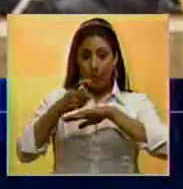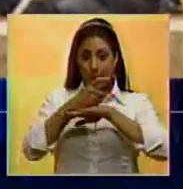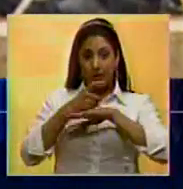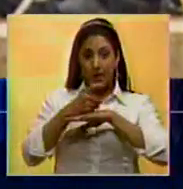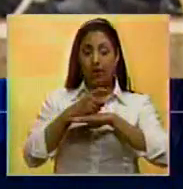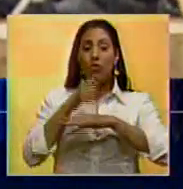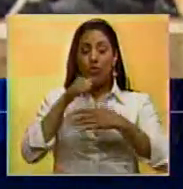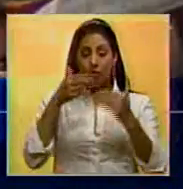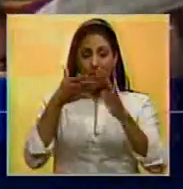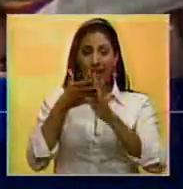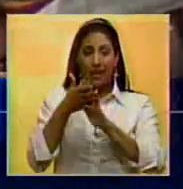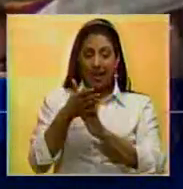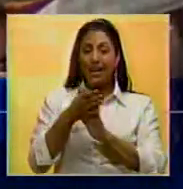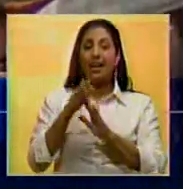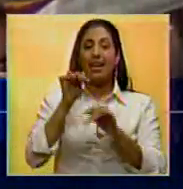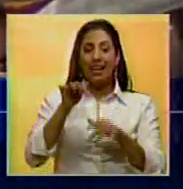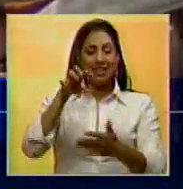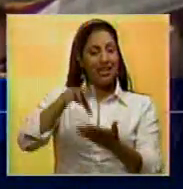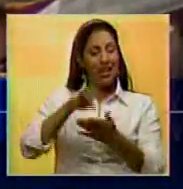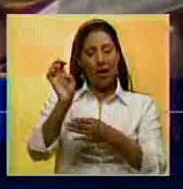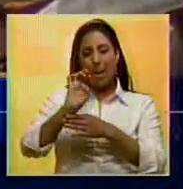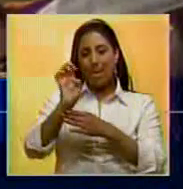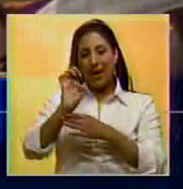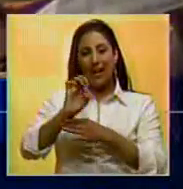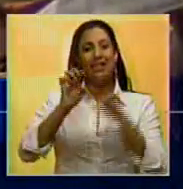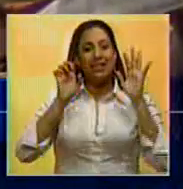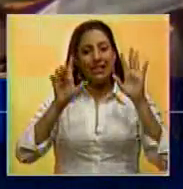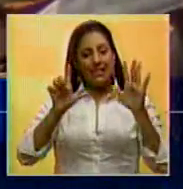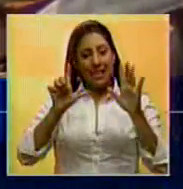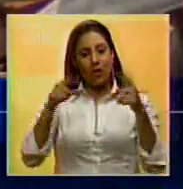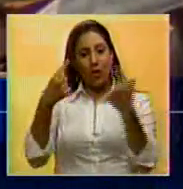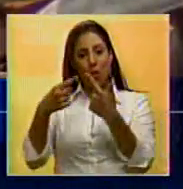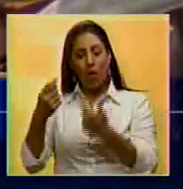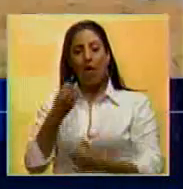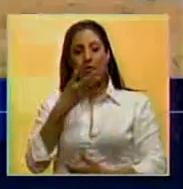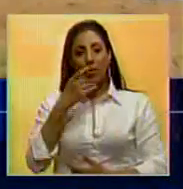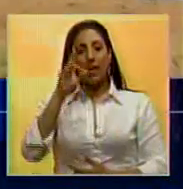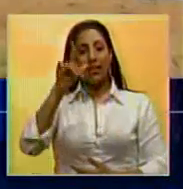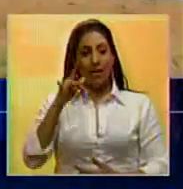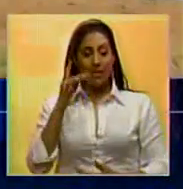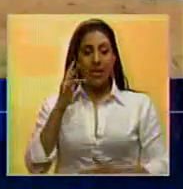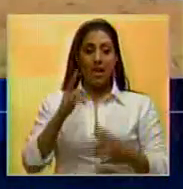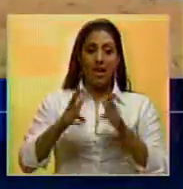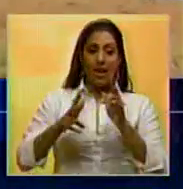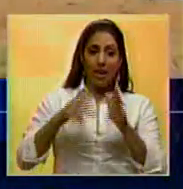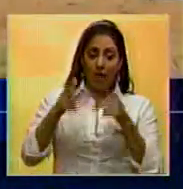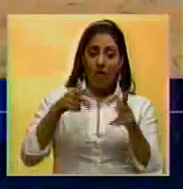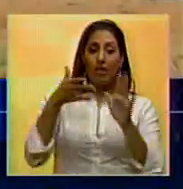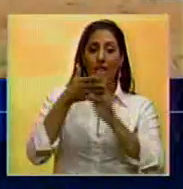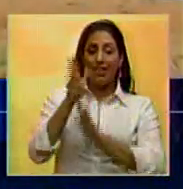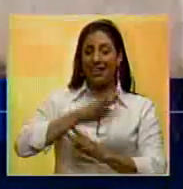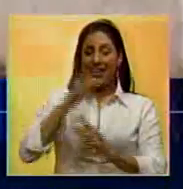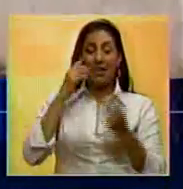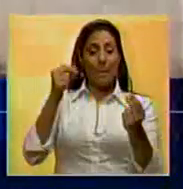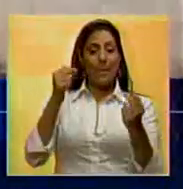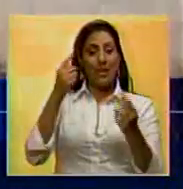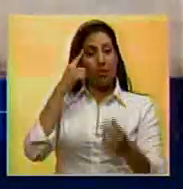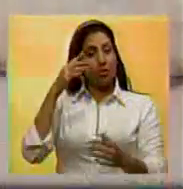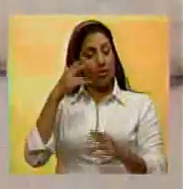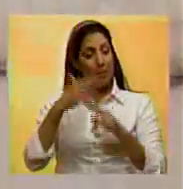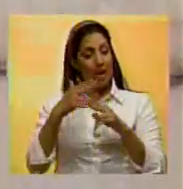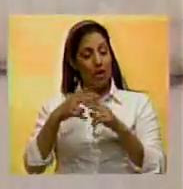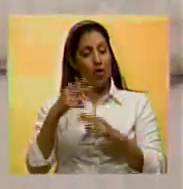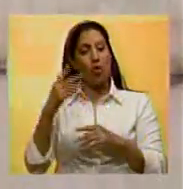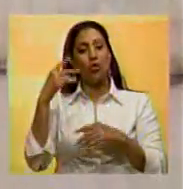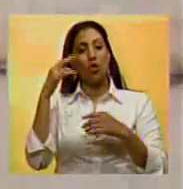de Georgia, Nathan Deal, declaró ese estado de emergencia en 7 condados. Florida y California también se encuentran bajo alerta por amenaza de